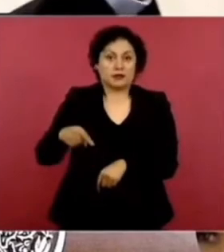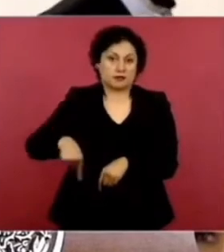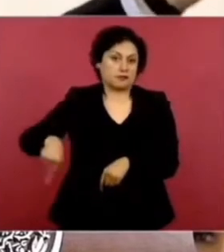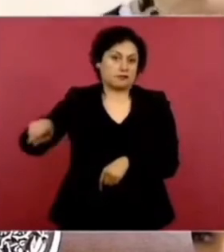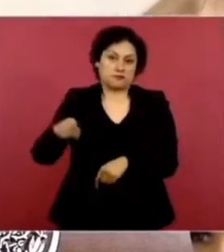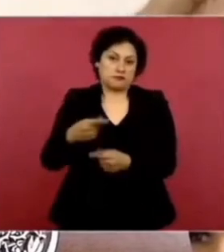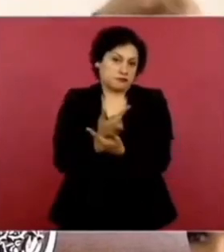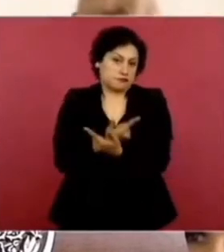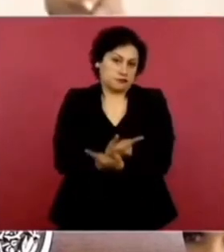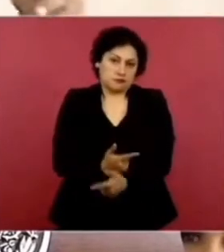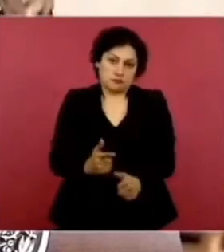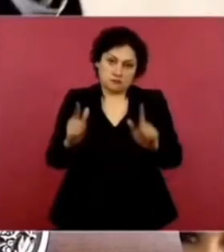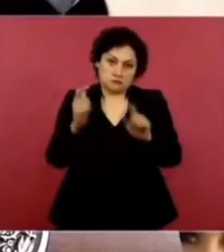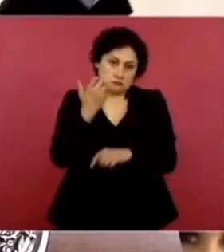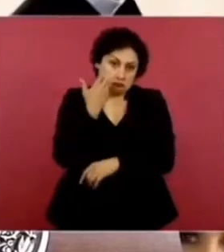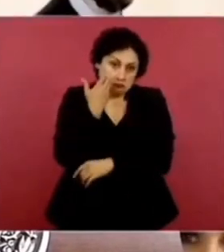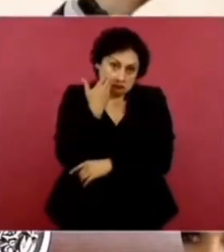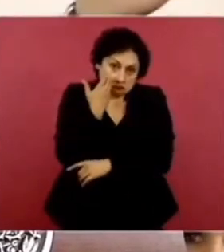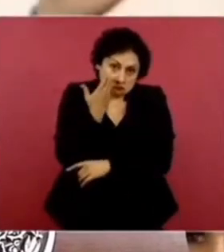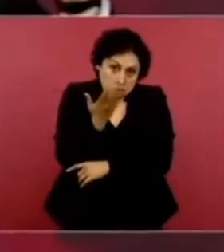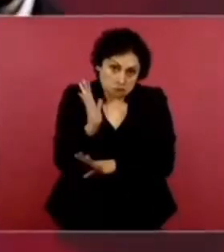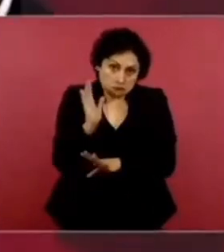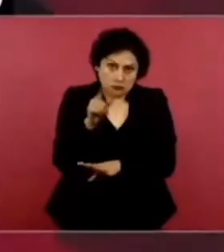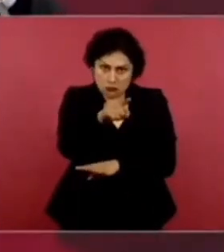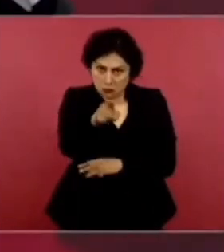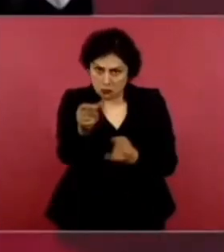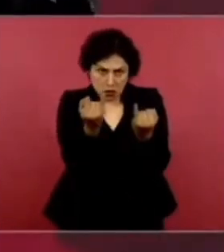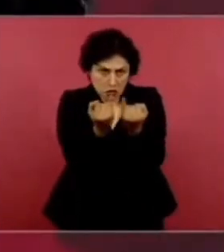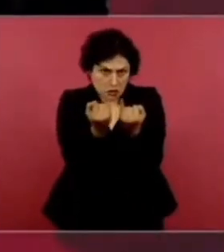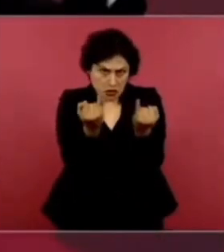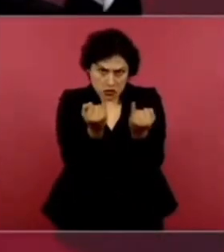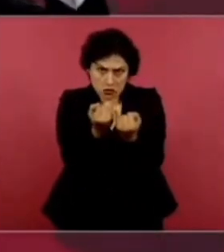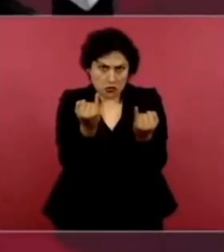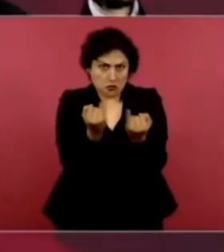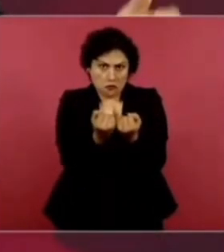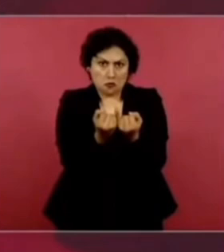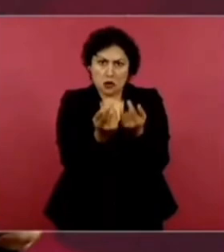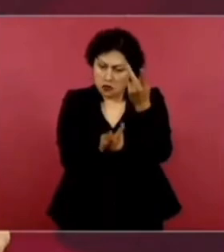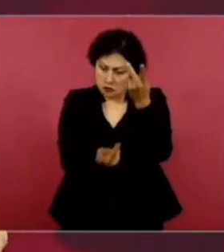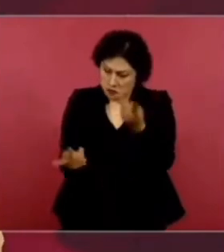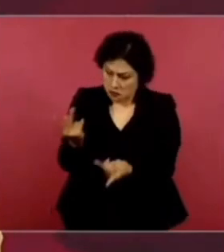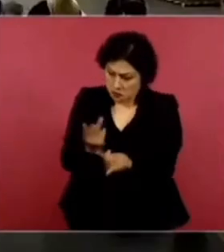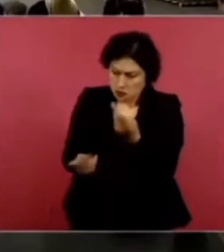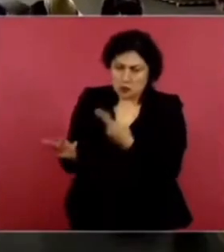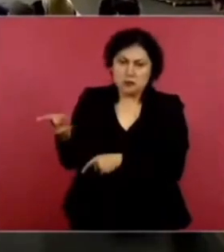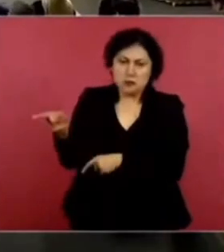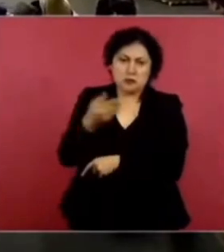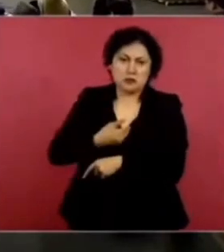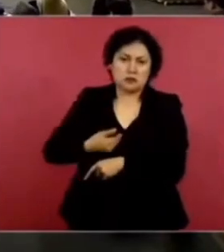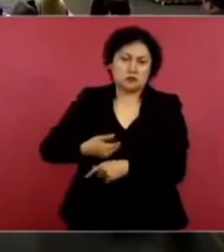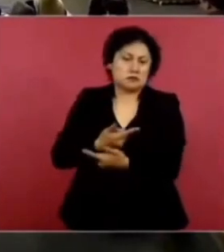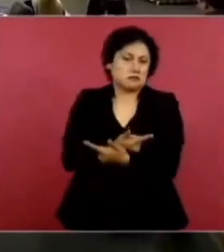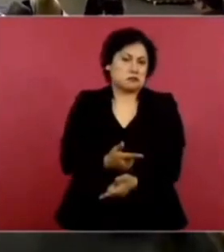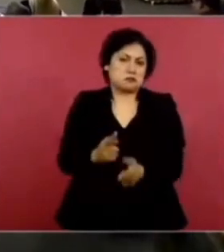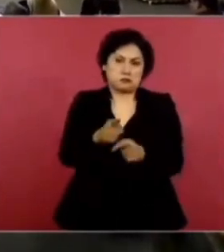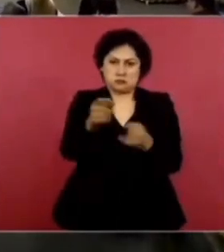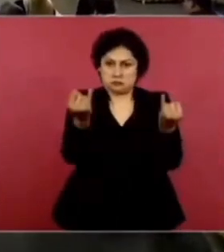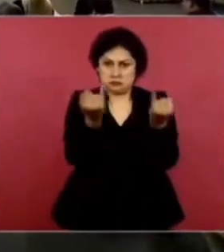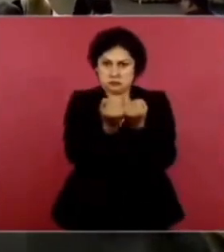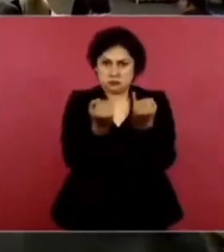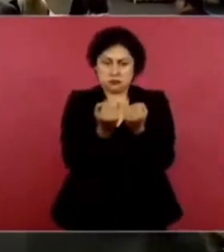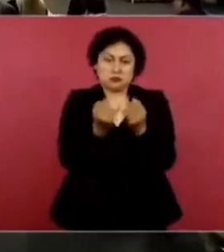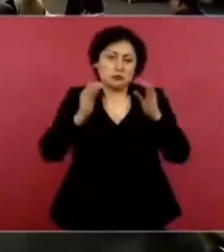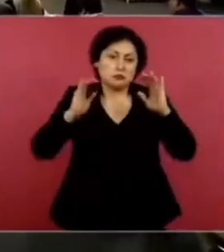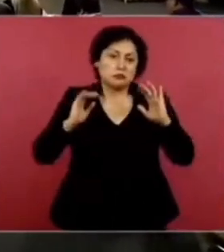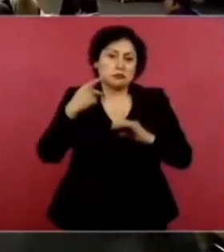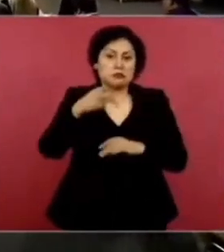para que, como ustedes, para preguntar al presidente que quieran, lo que consideren.